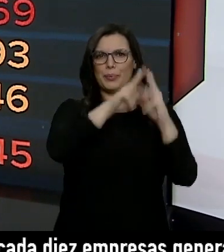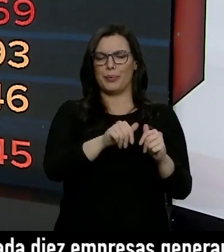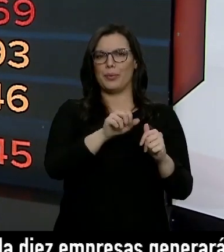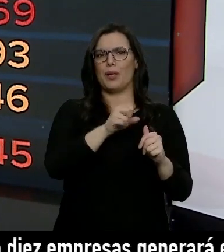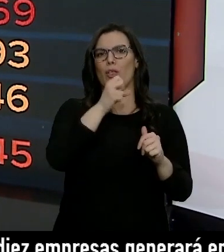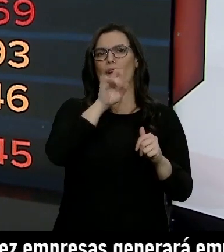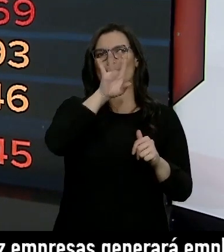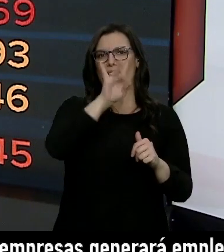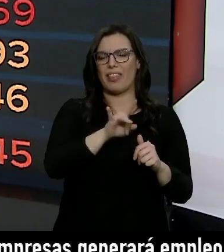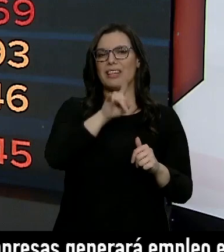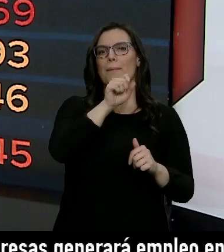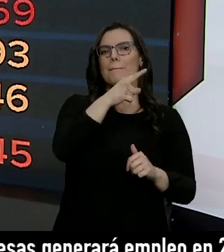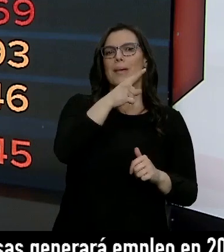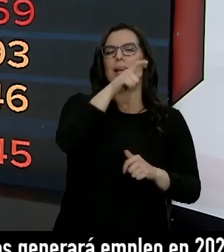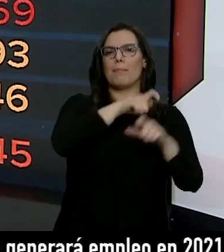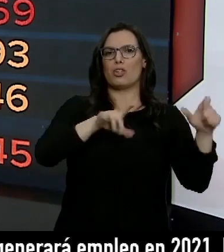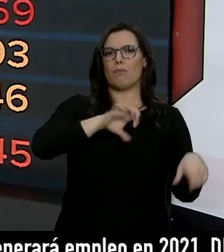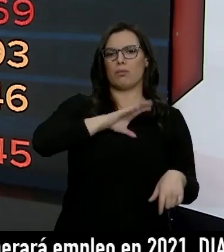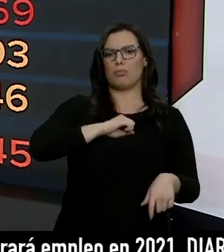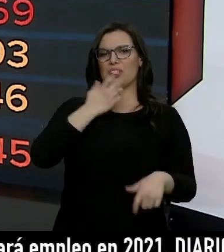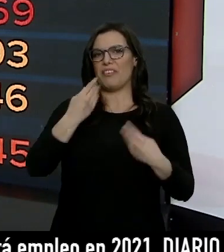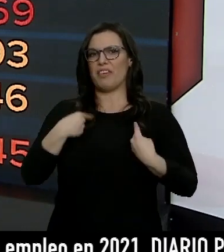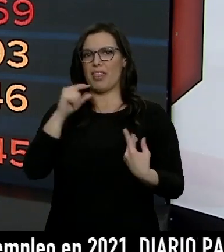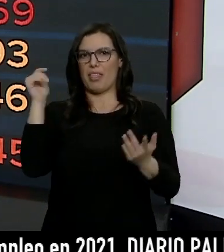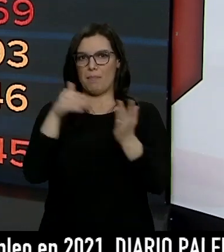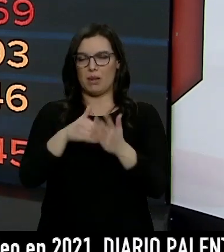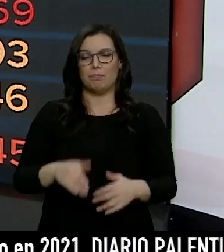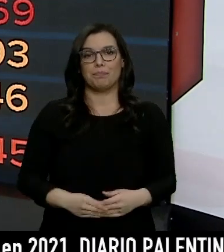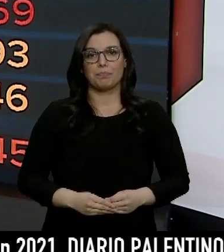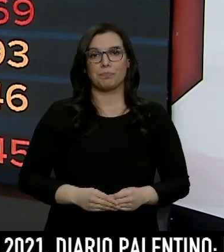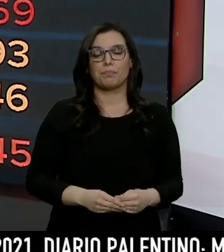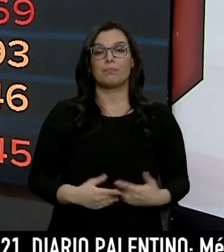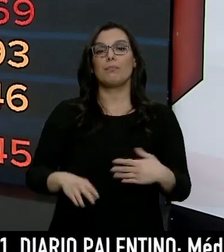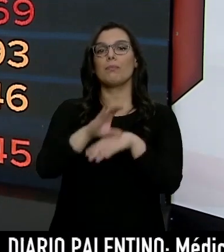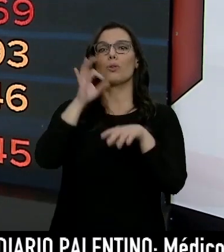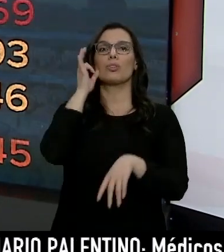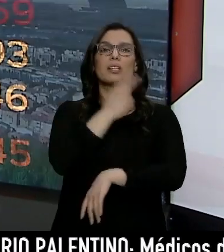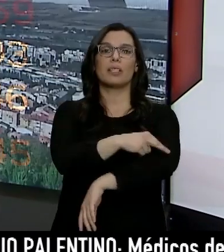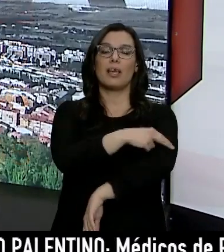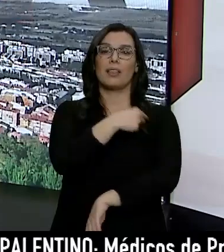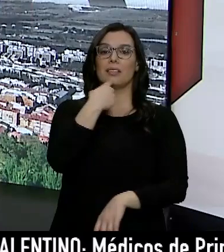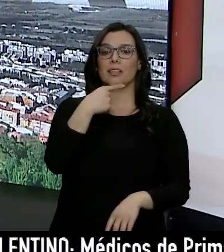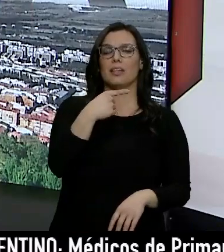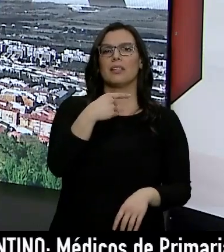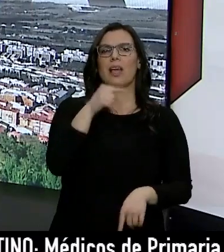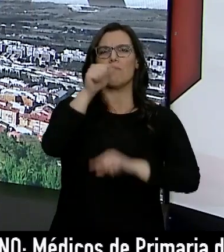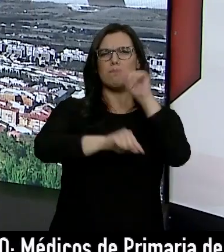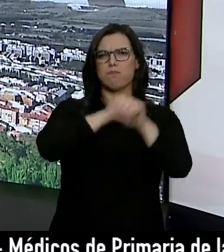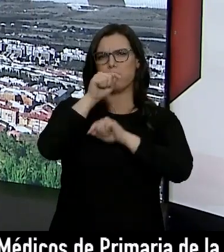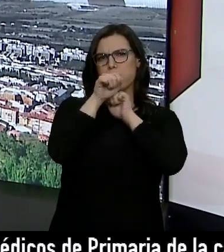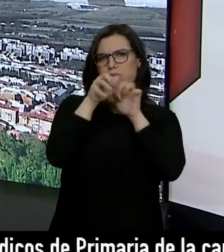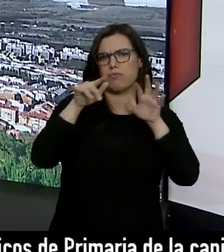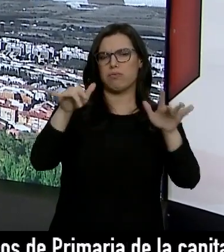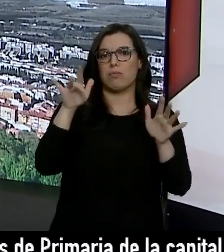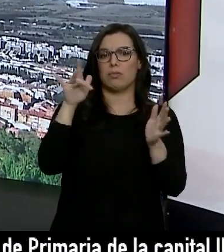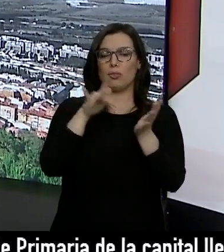14 días por encima de los 1.000 casos por cada 100.000 habitantes. La consejera de Sanidad atribuye la alta contagiosidad que se ha